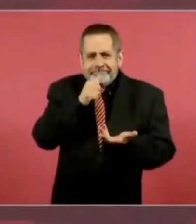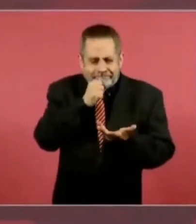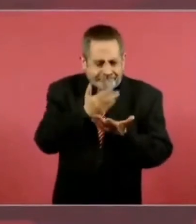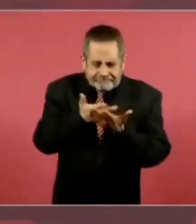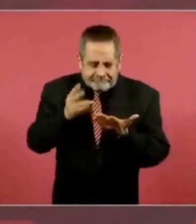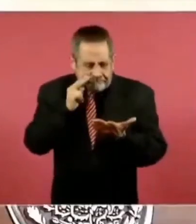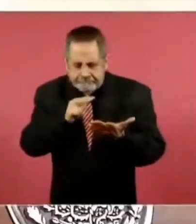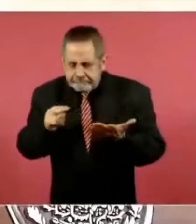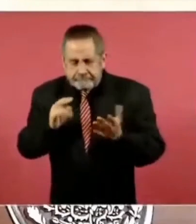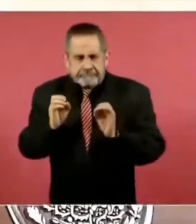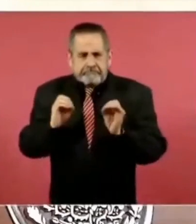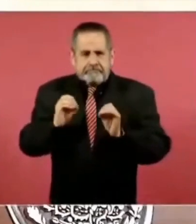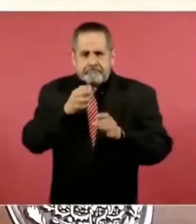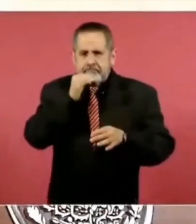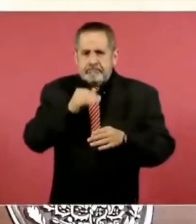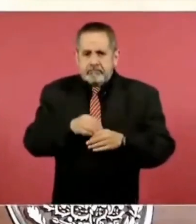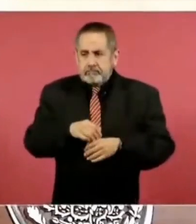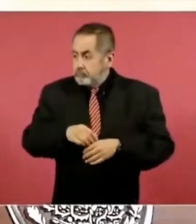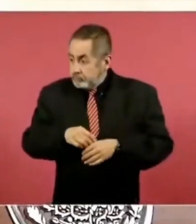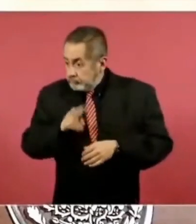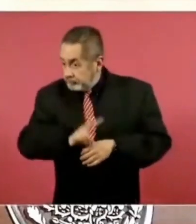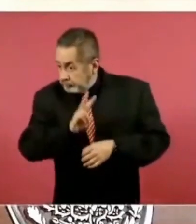No puedo hacer un juicio sumario.